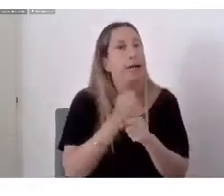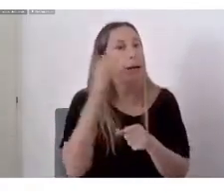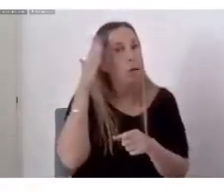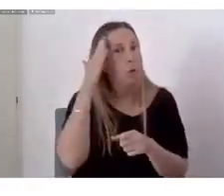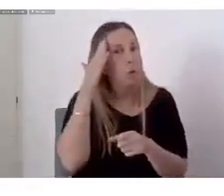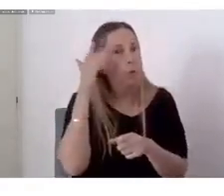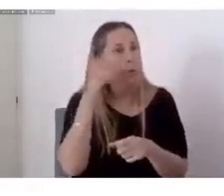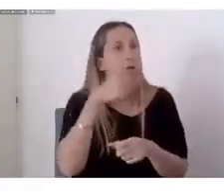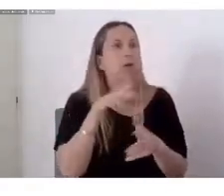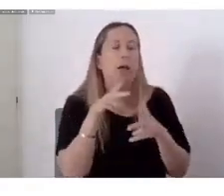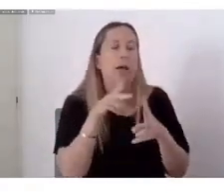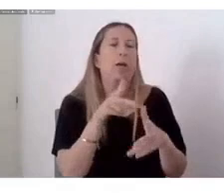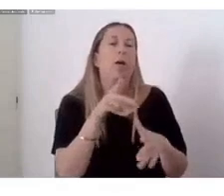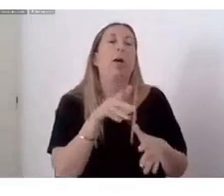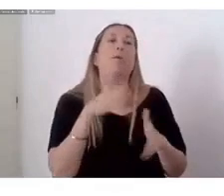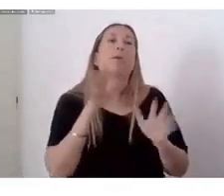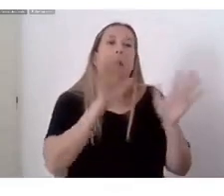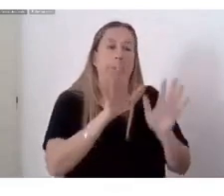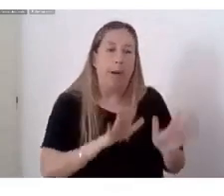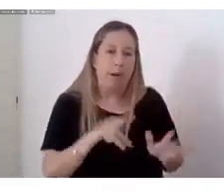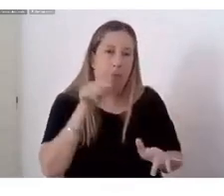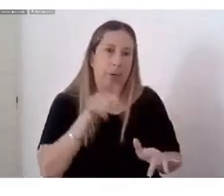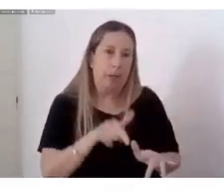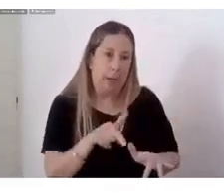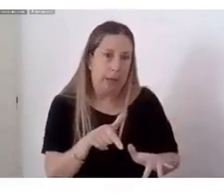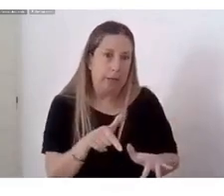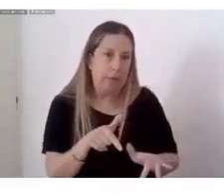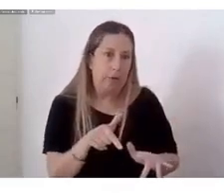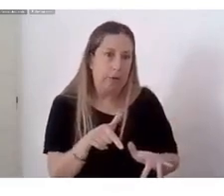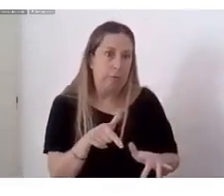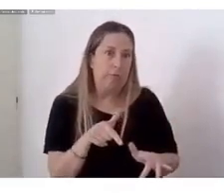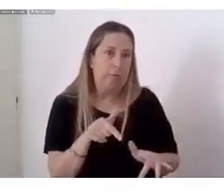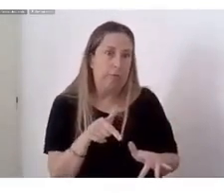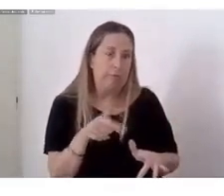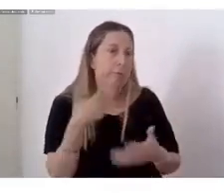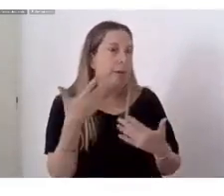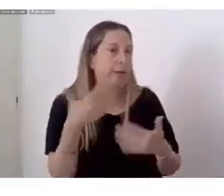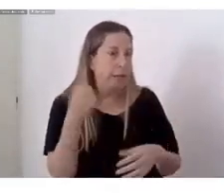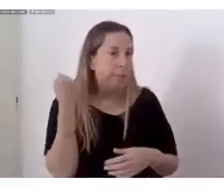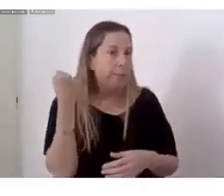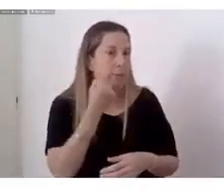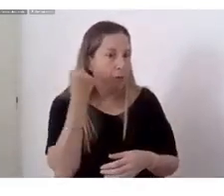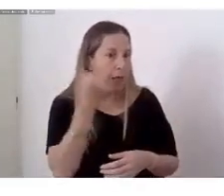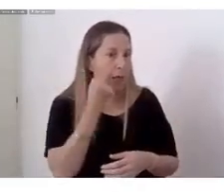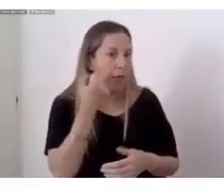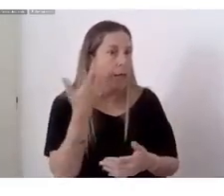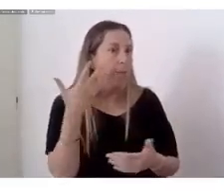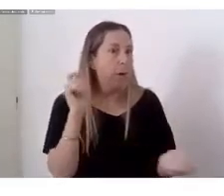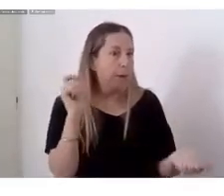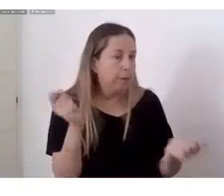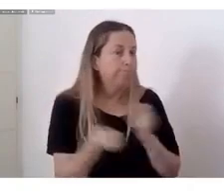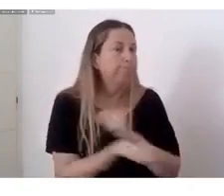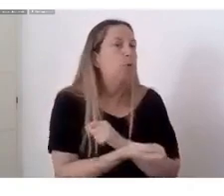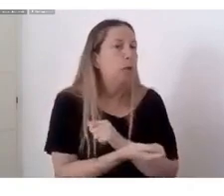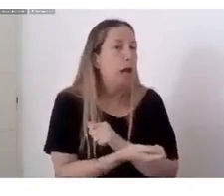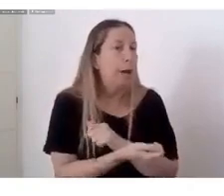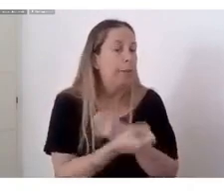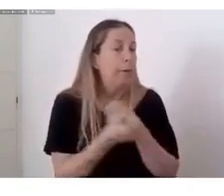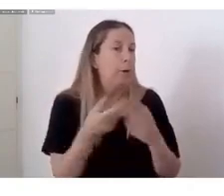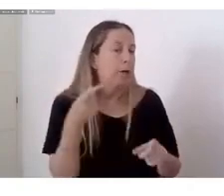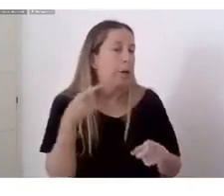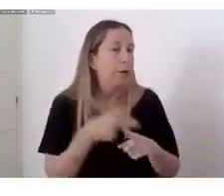Porque esto va a afectar A nuestro circuito Y tenemos que tener Ya que no Quizás Nos quedemos sin Políticas públicas Que acompañen esto